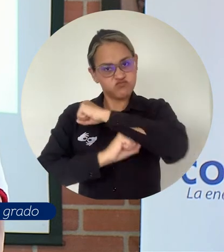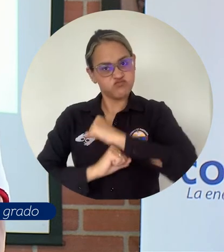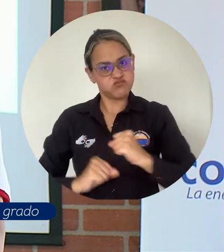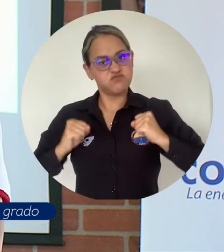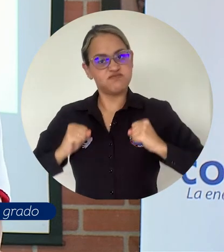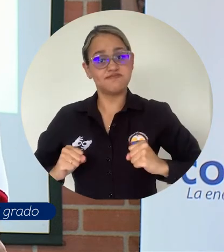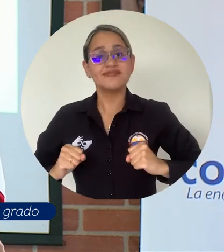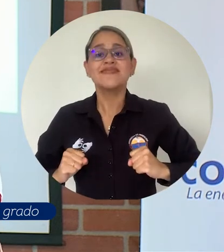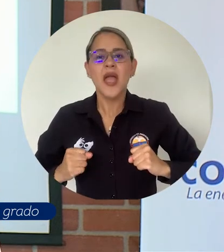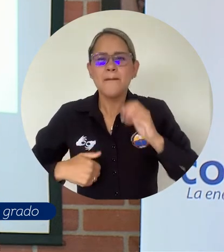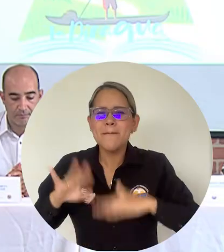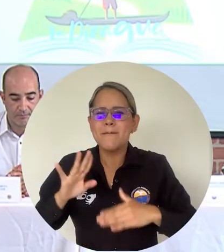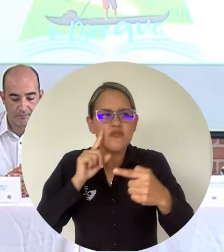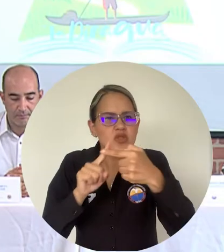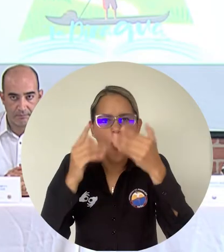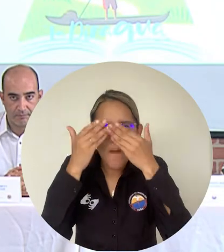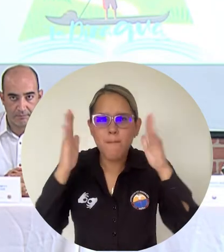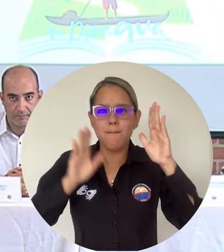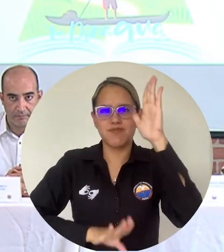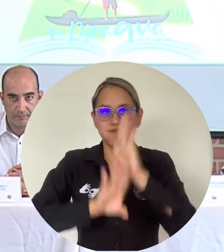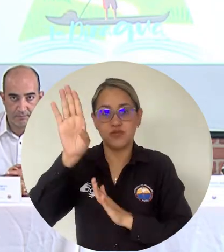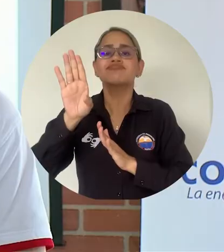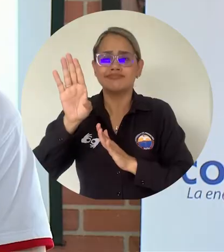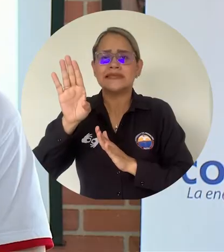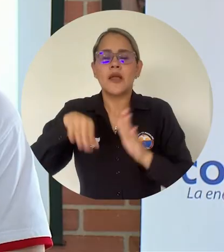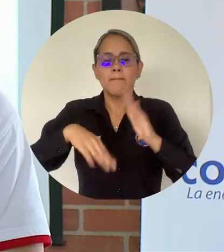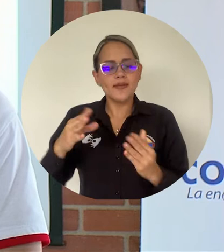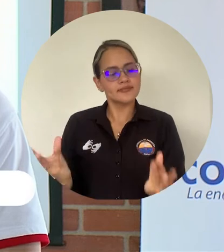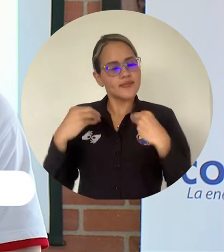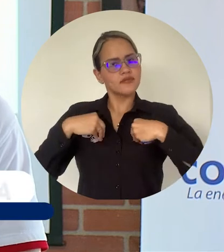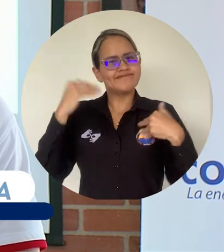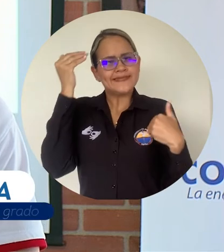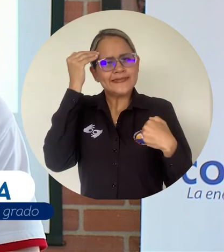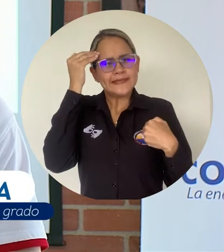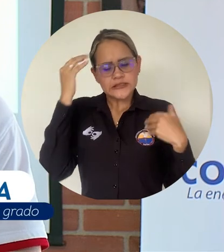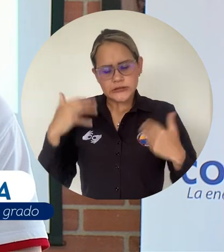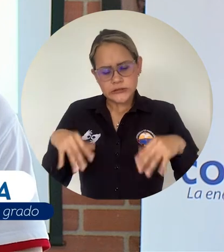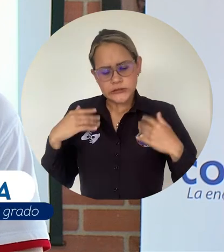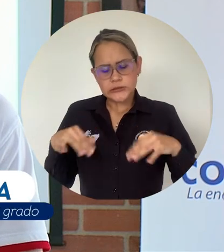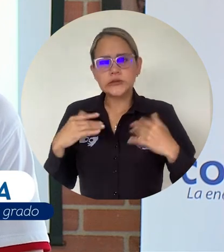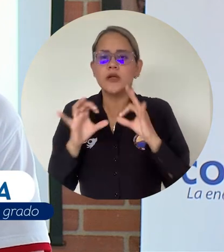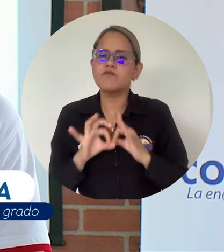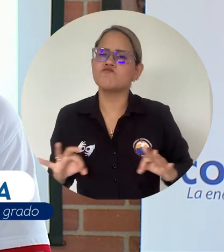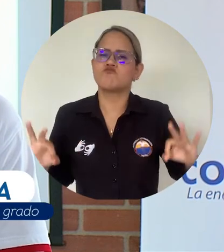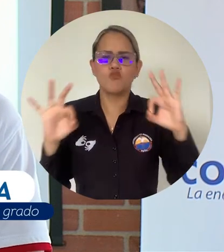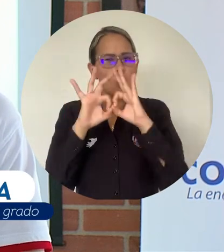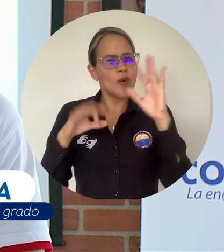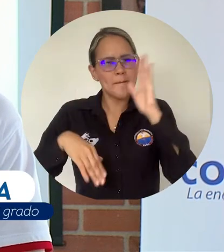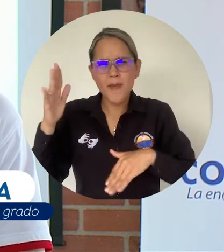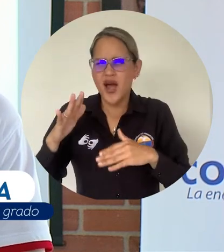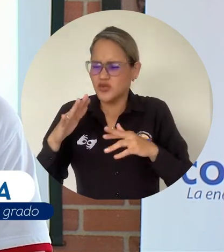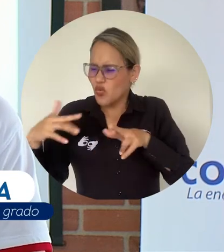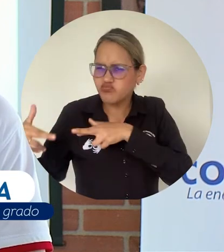y esto nos abre nuevas puertas para desarrollarnos en nuestro contexto. Sería la concientización de los ciudadanos en aprovechar ese